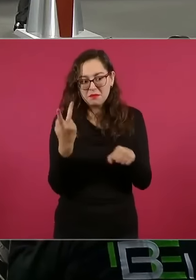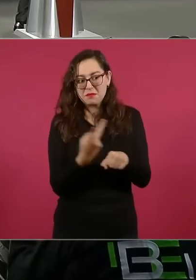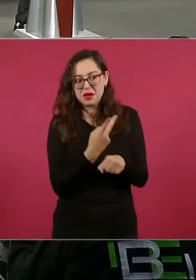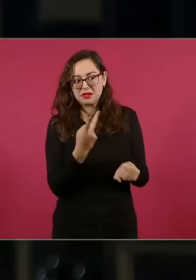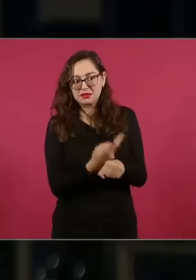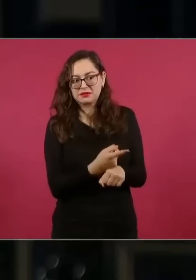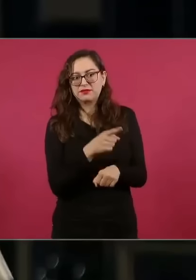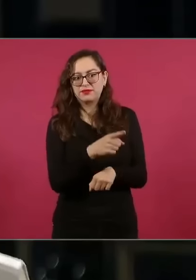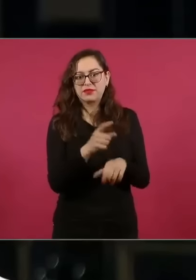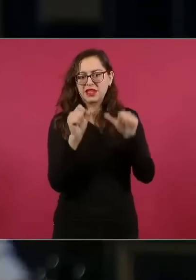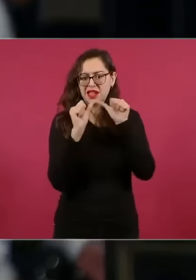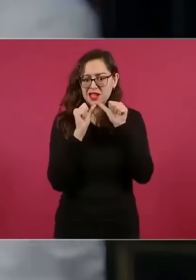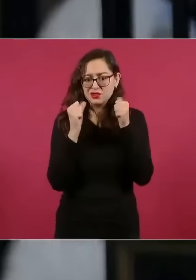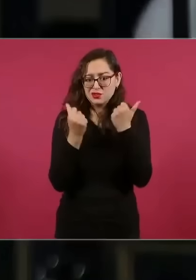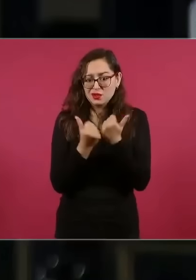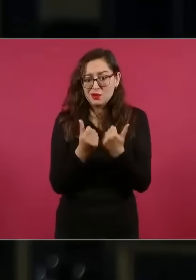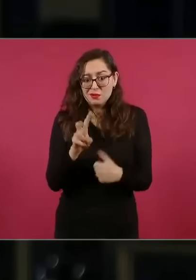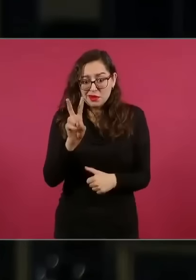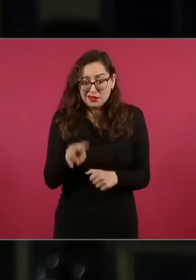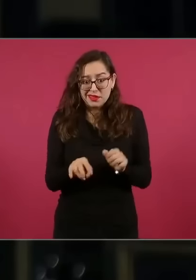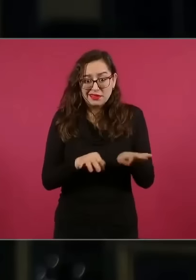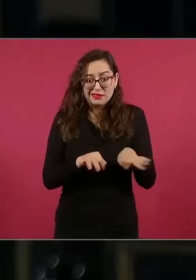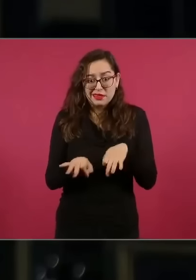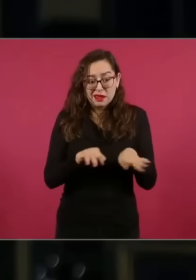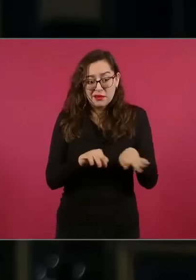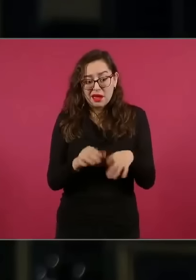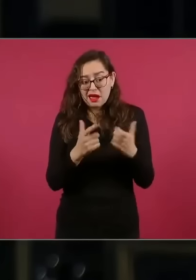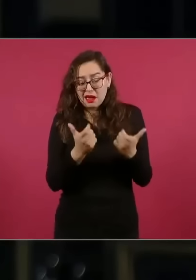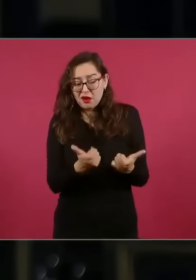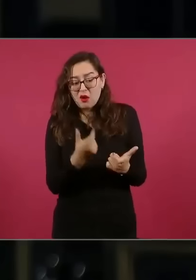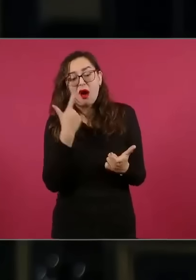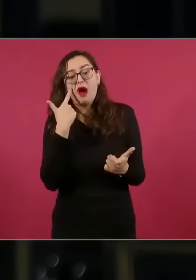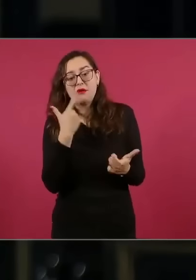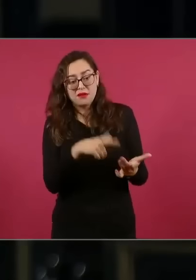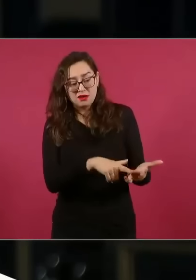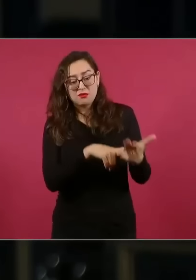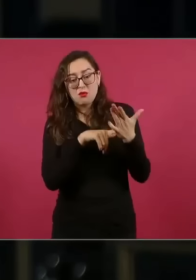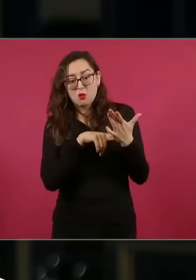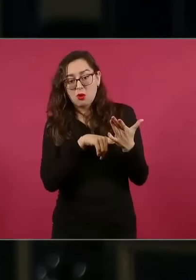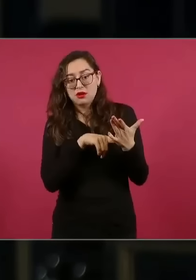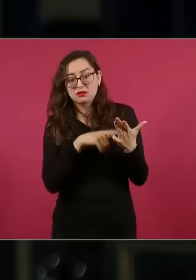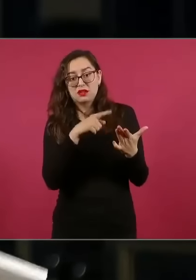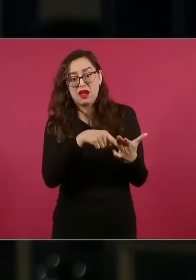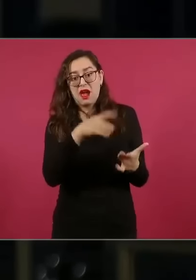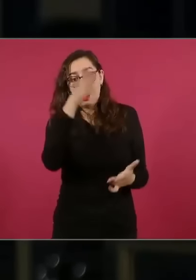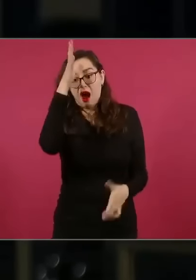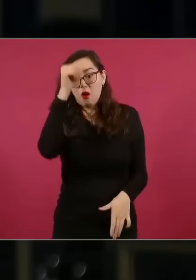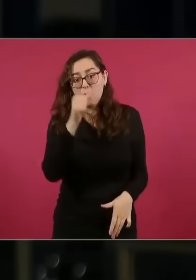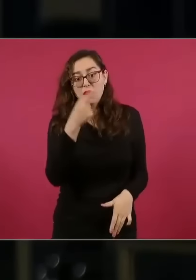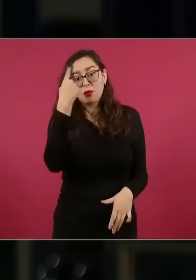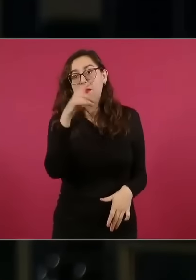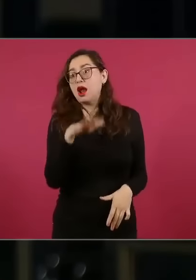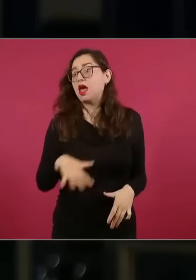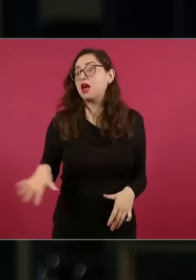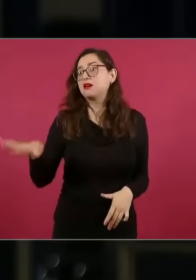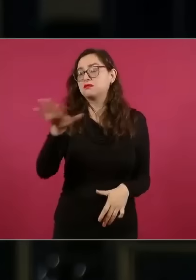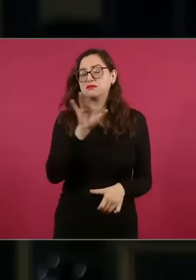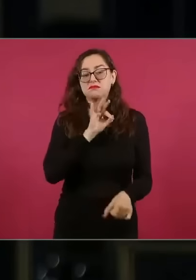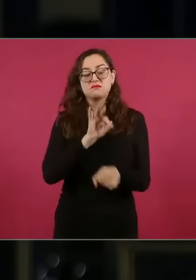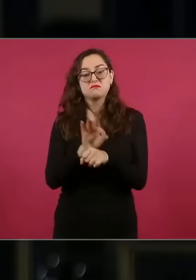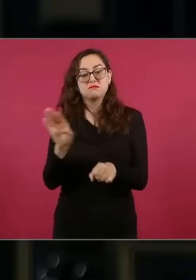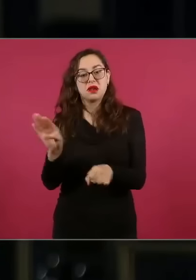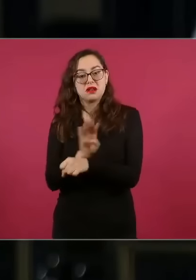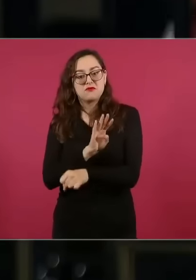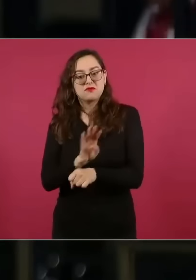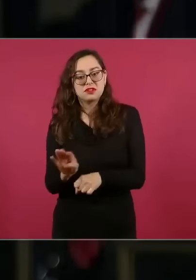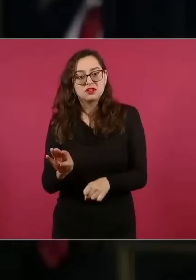civiles verdaderamente ejerzan este dinero en lo que está acordado que es beneficio de la sociedad y aquellas